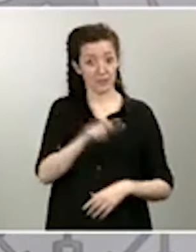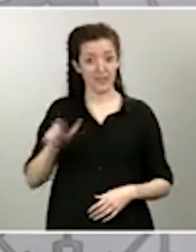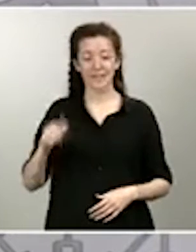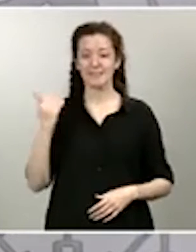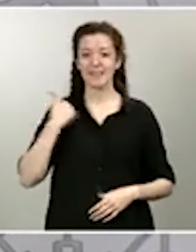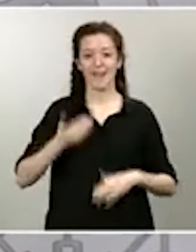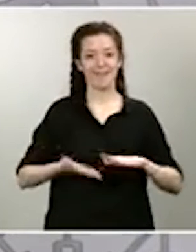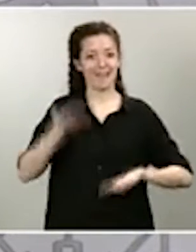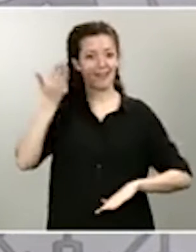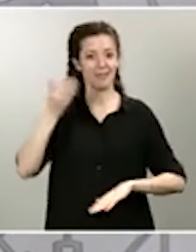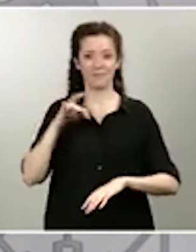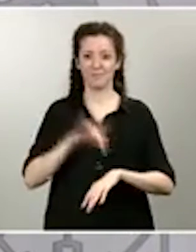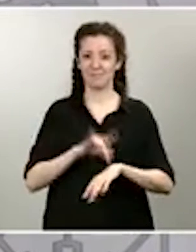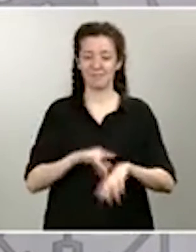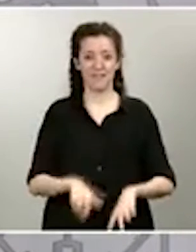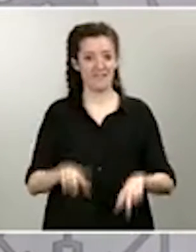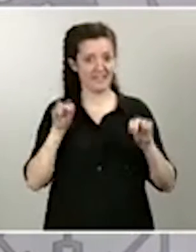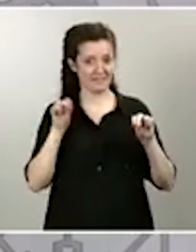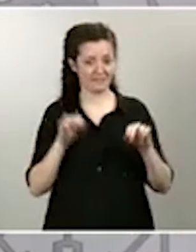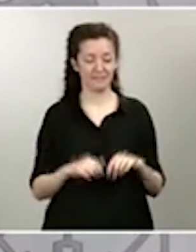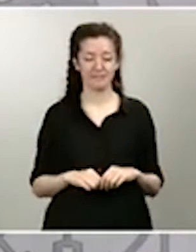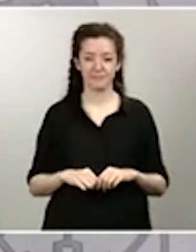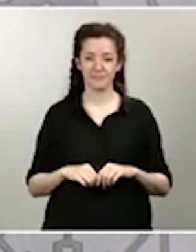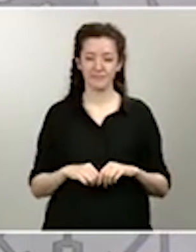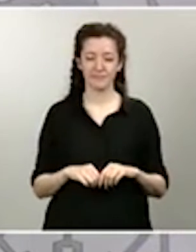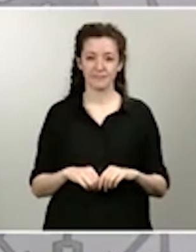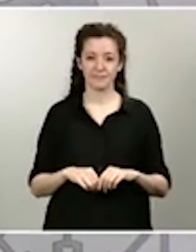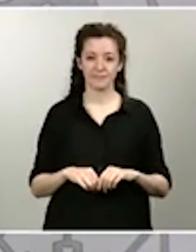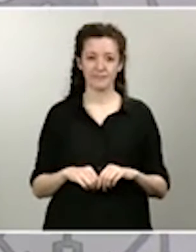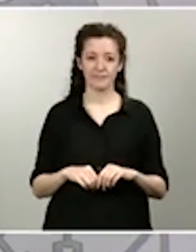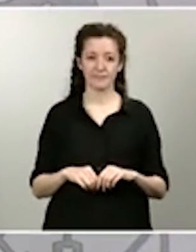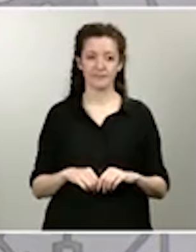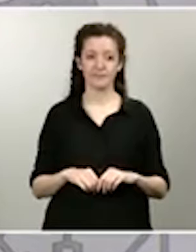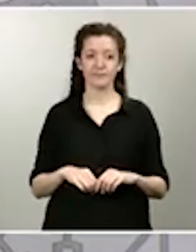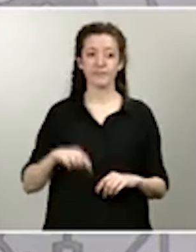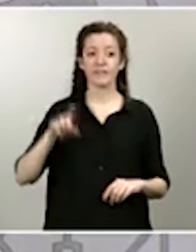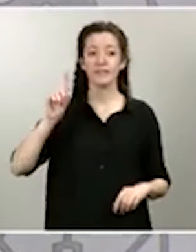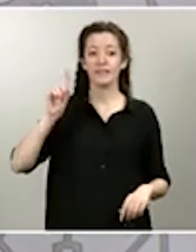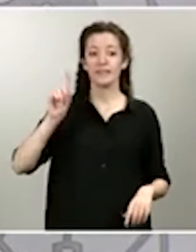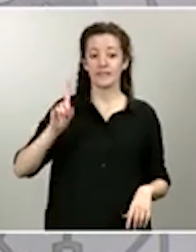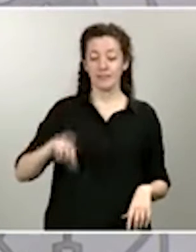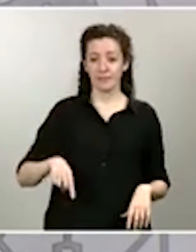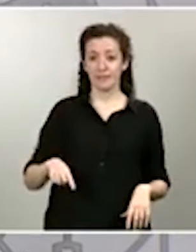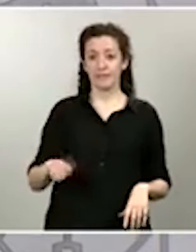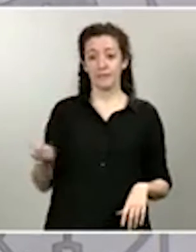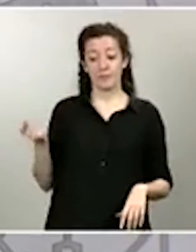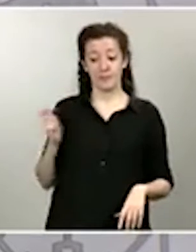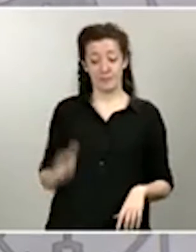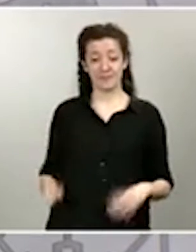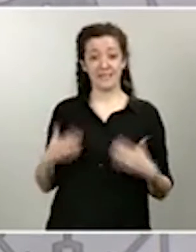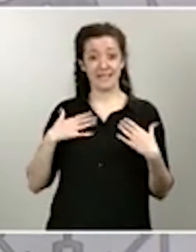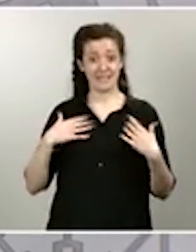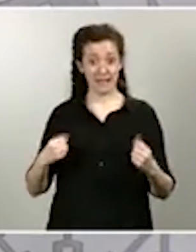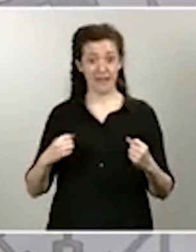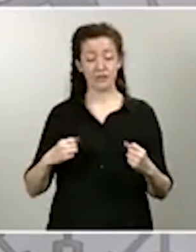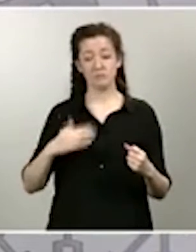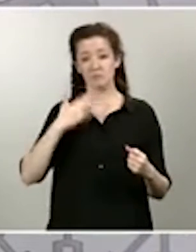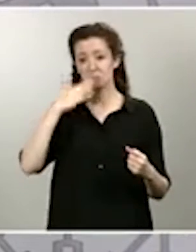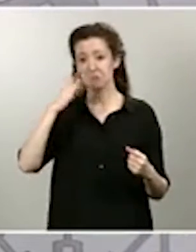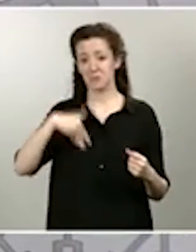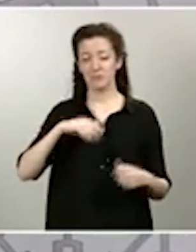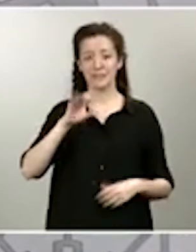casos pacientes curados. Sabemos que los profesionales sanitarios son alrededor de un 15%,